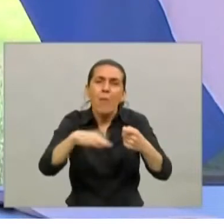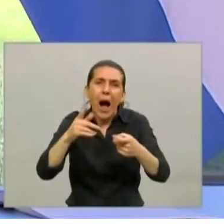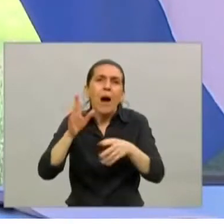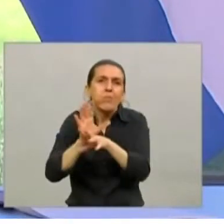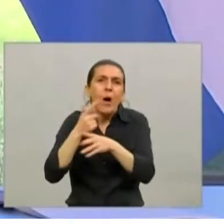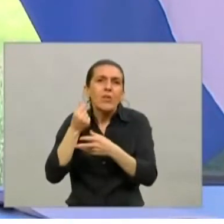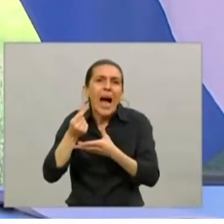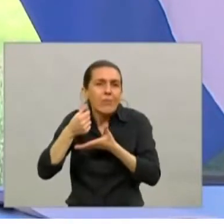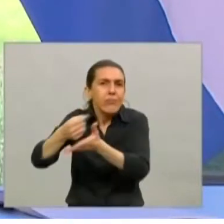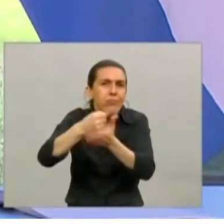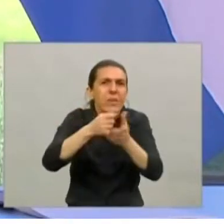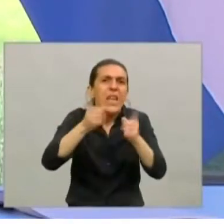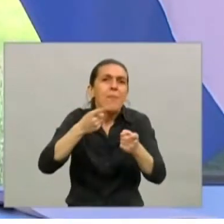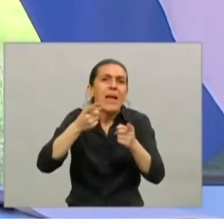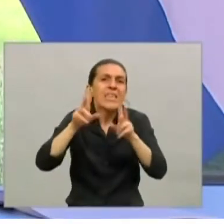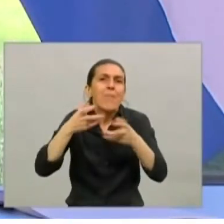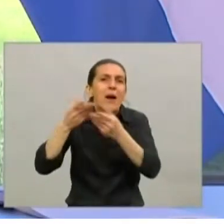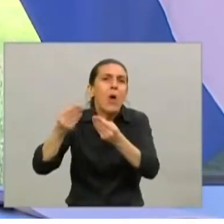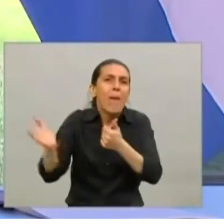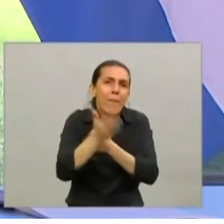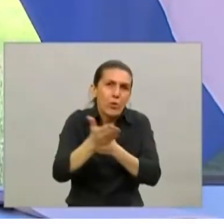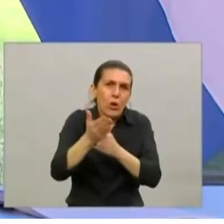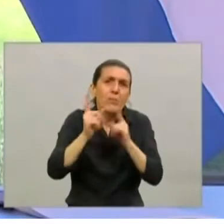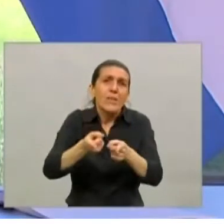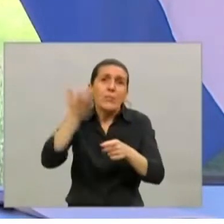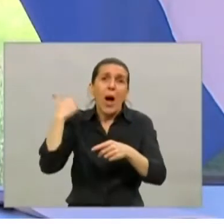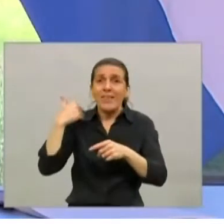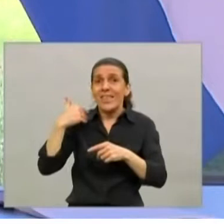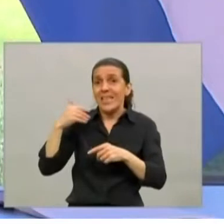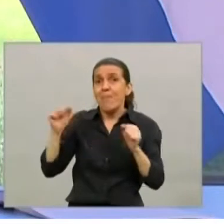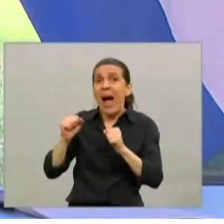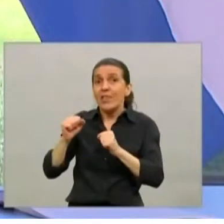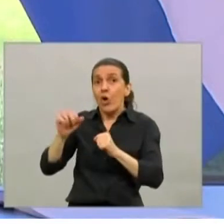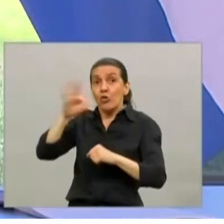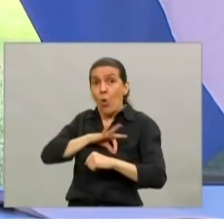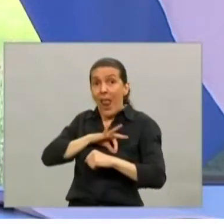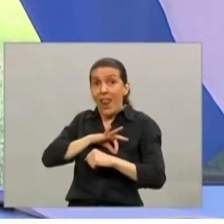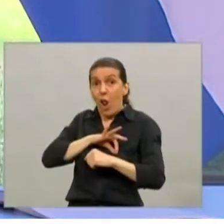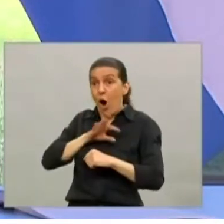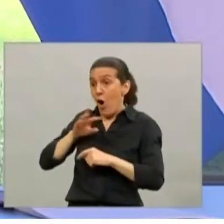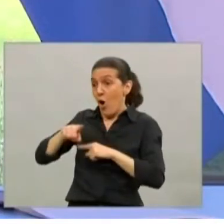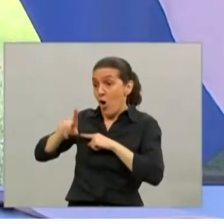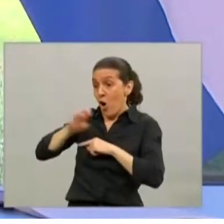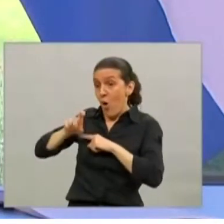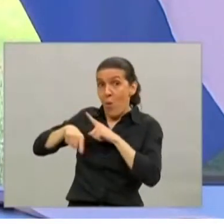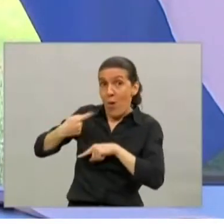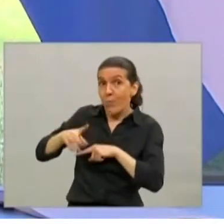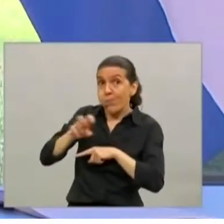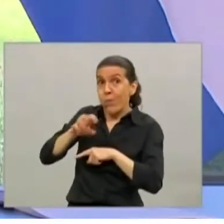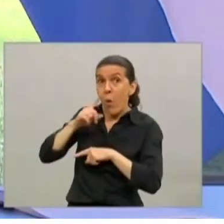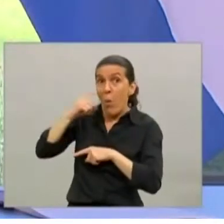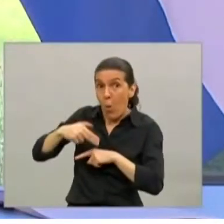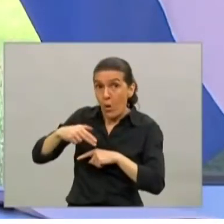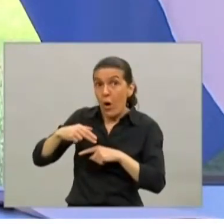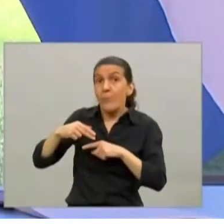y la producción. Y lo hicimos con los sueldos de mayo que se cobraron en junio, lo hicimos con los sueldos de